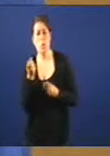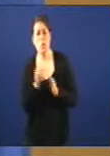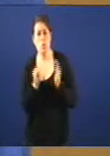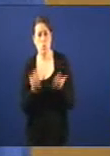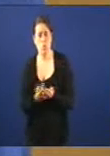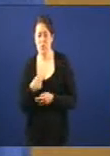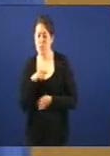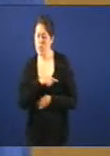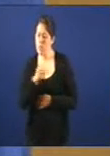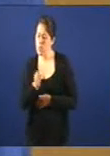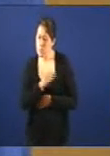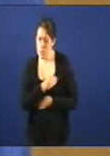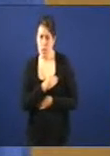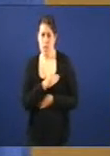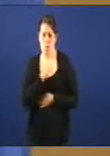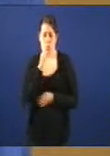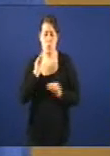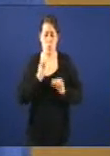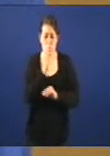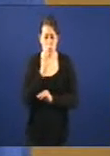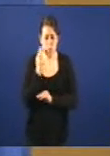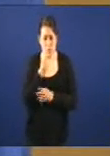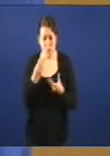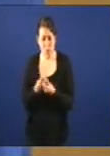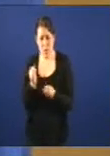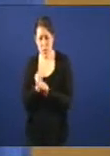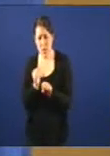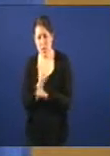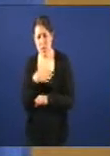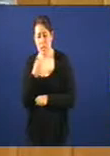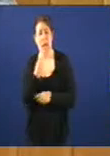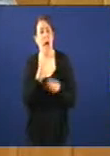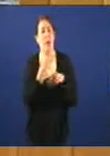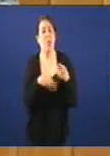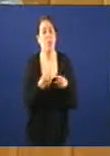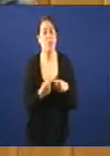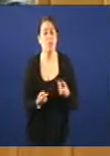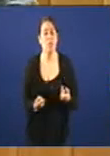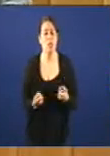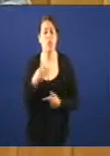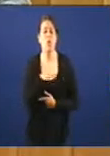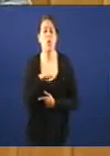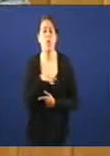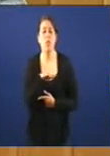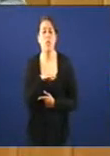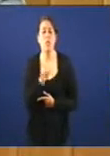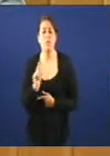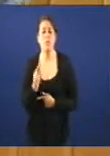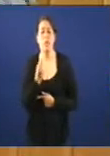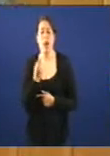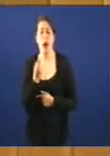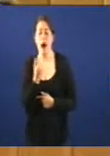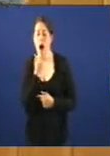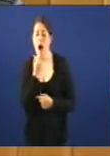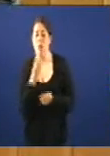lástima pena porque o seu compromiso co traballo é dicir que fixeron cousas donde está a primeira intervención coa empresa